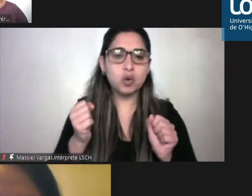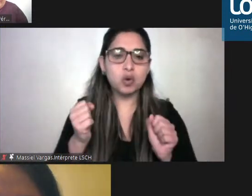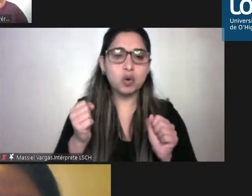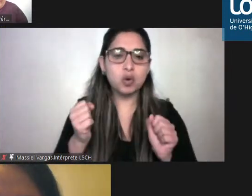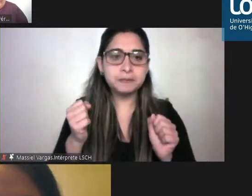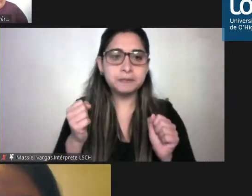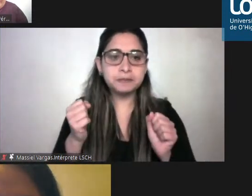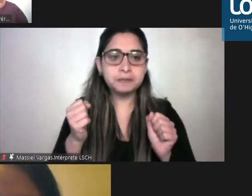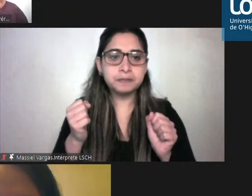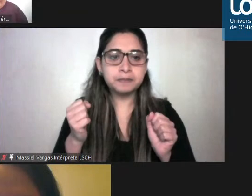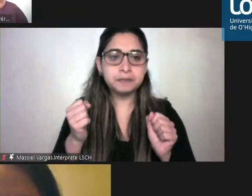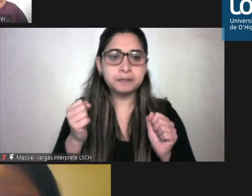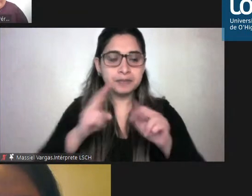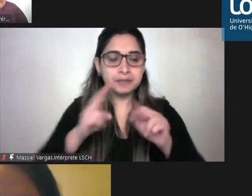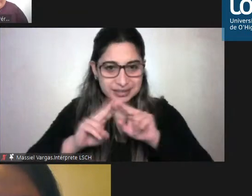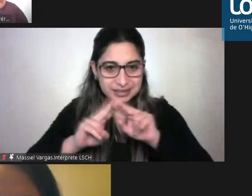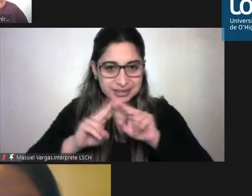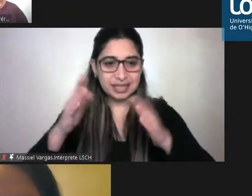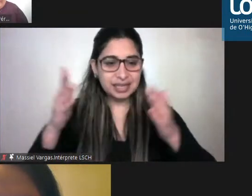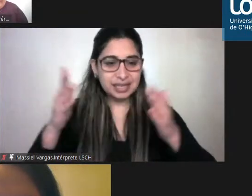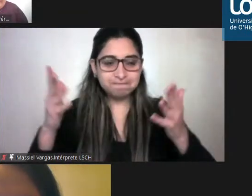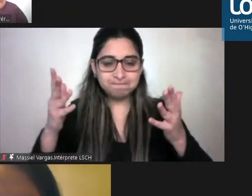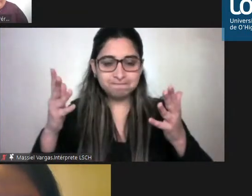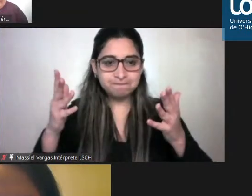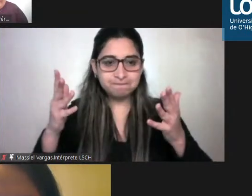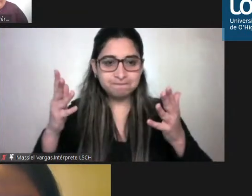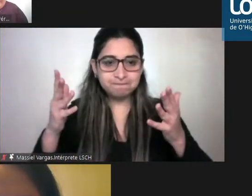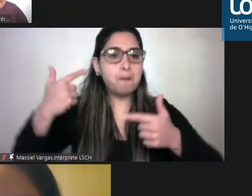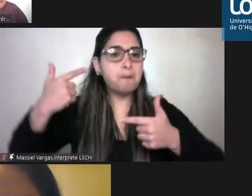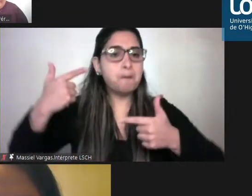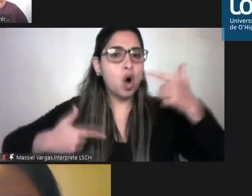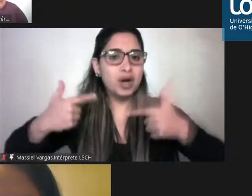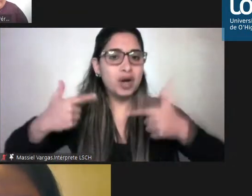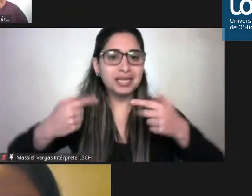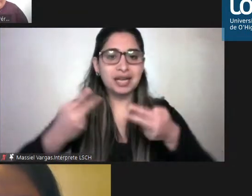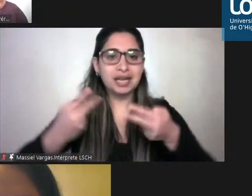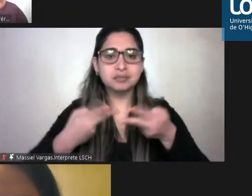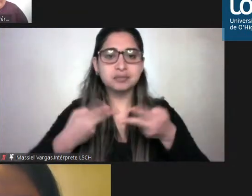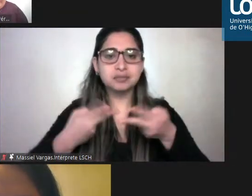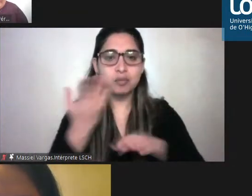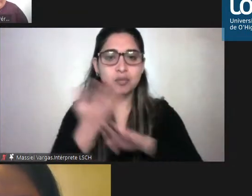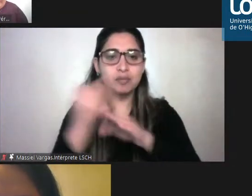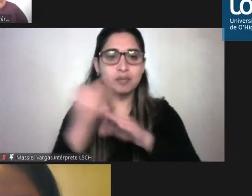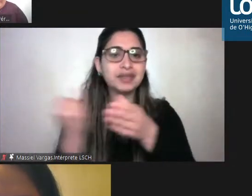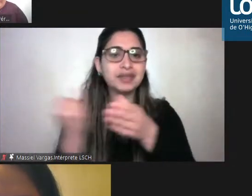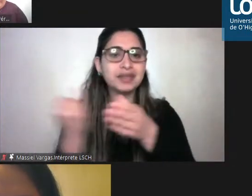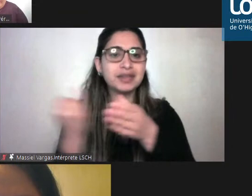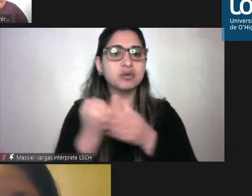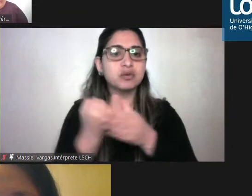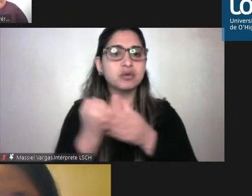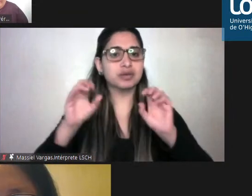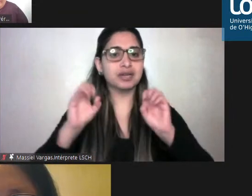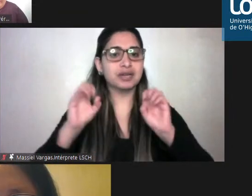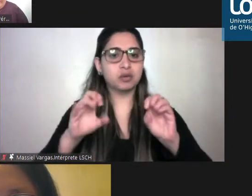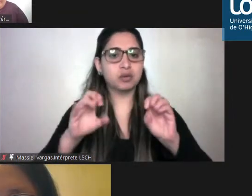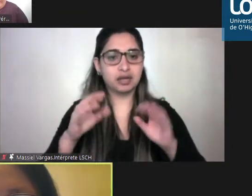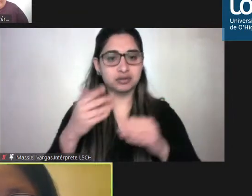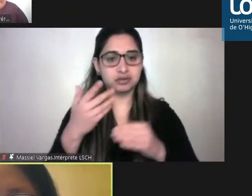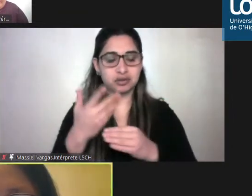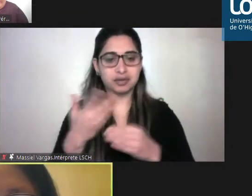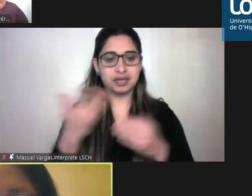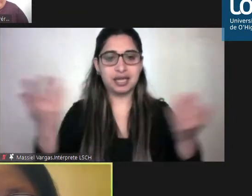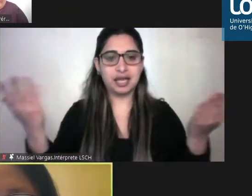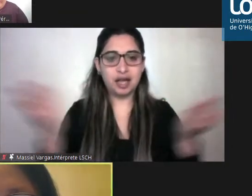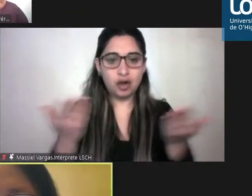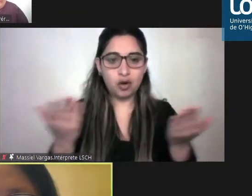levantar o hacer o realizar las políticas públicas en materia de inclusión educativa? ¿cómo hacemos las